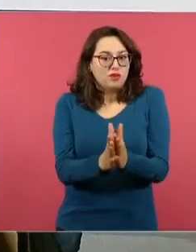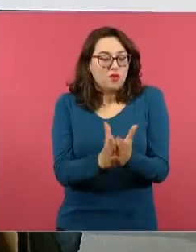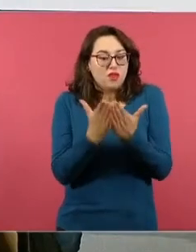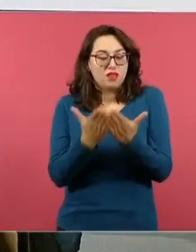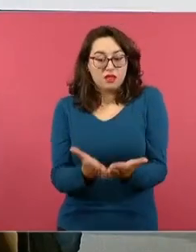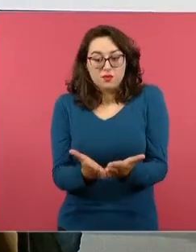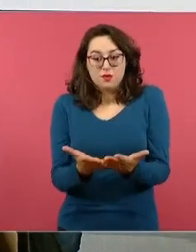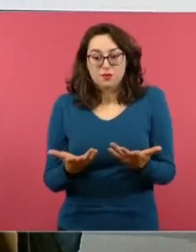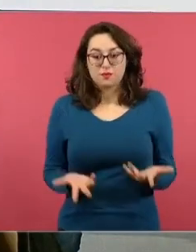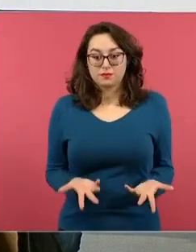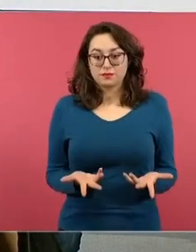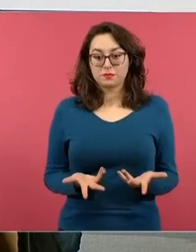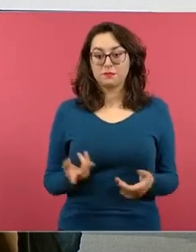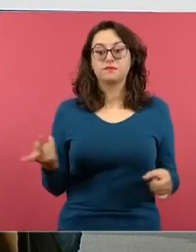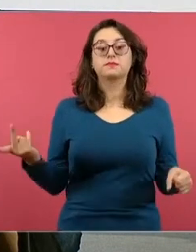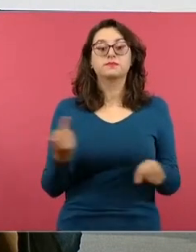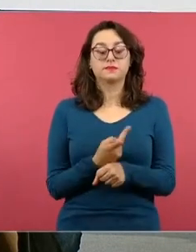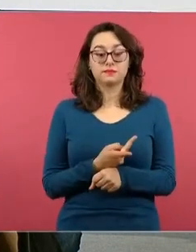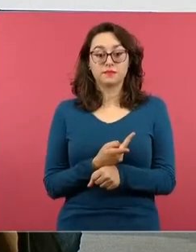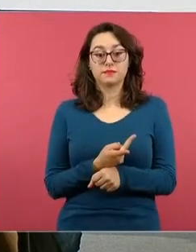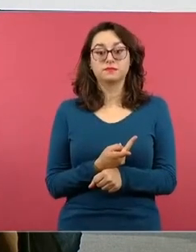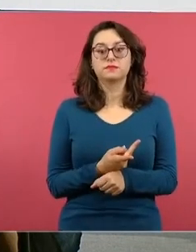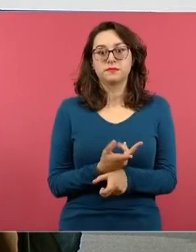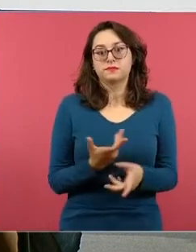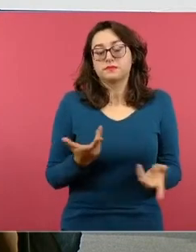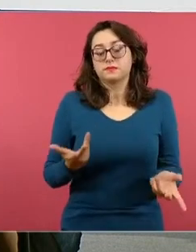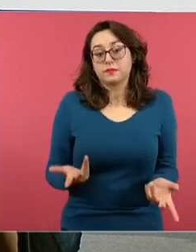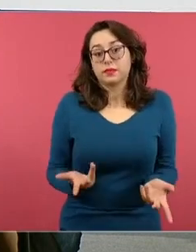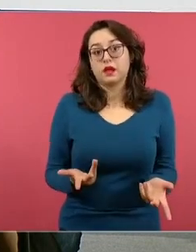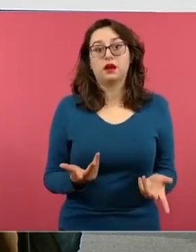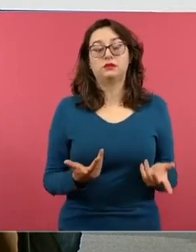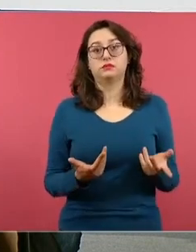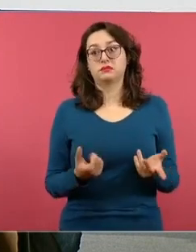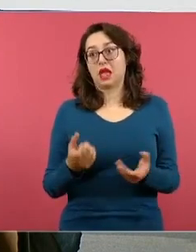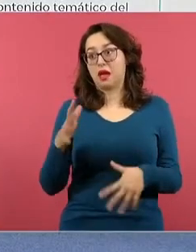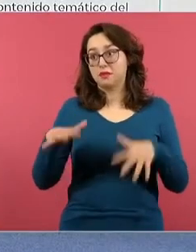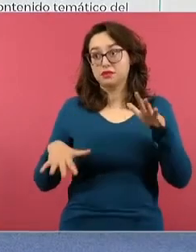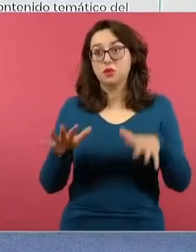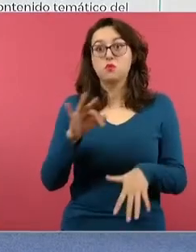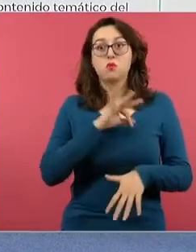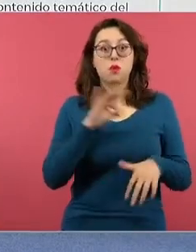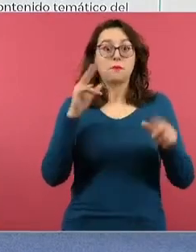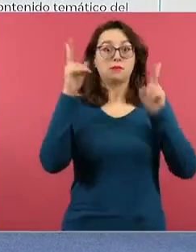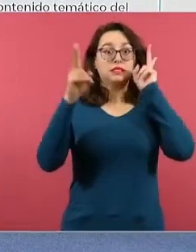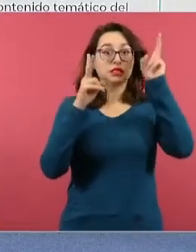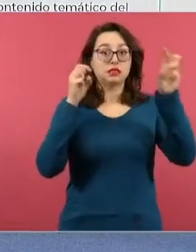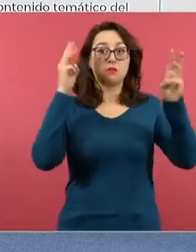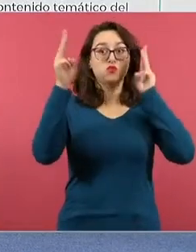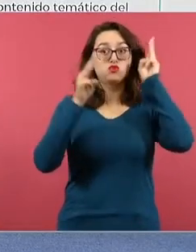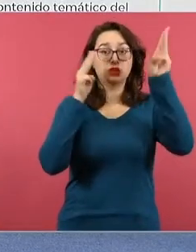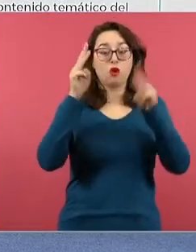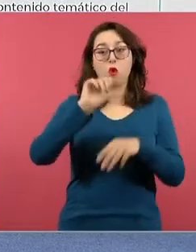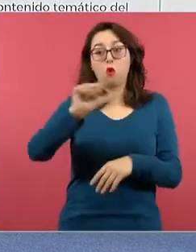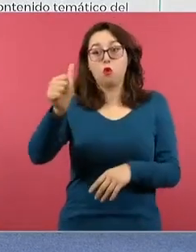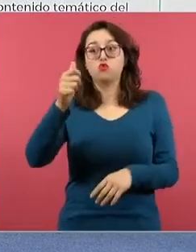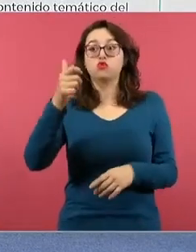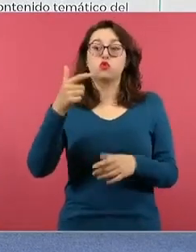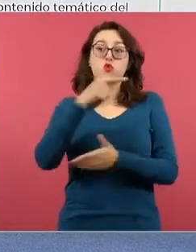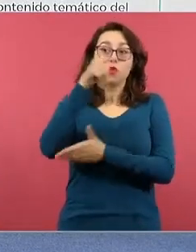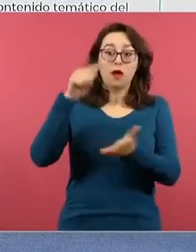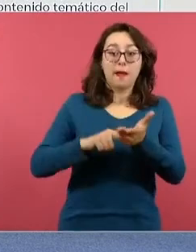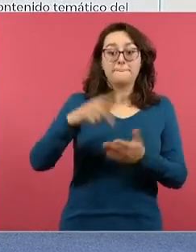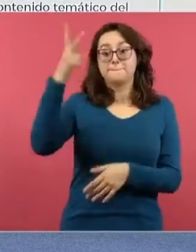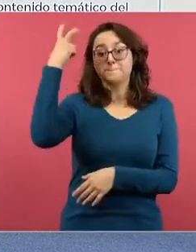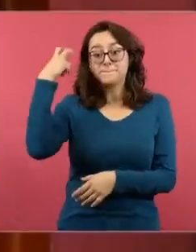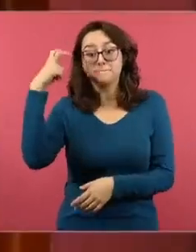porque no todos los contextos son iguales, en algunos se pueden generar visitas a museos, salir a otros lugares, pero todo depende